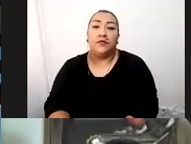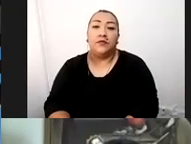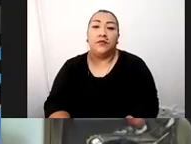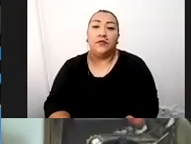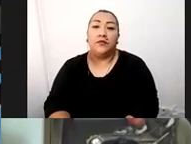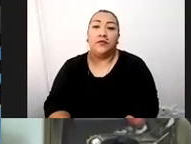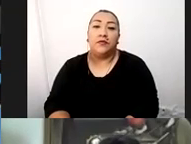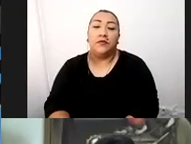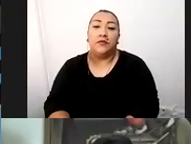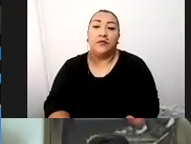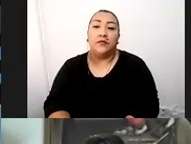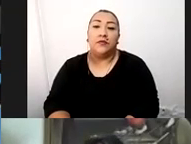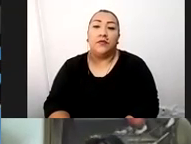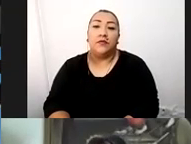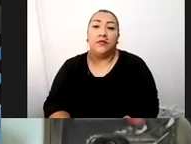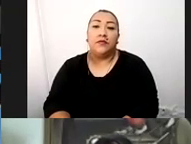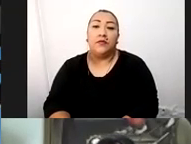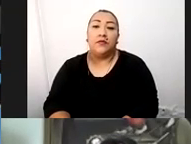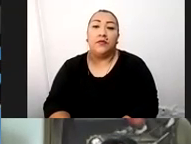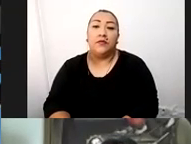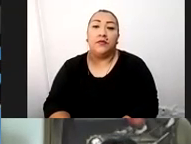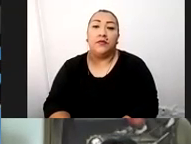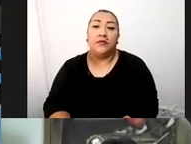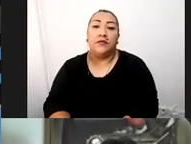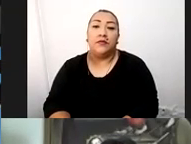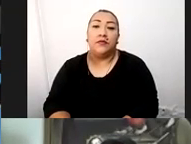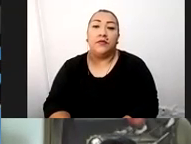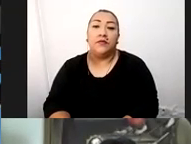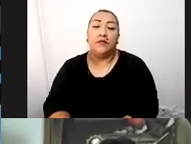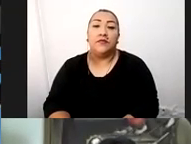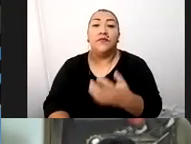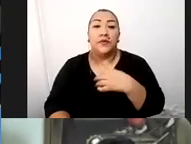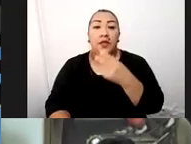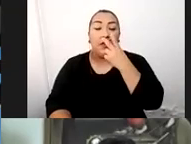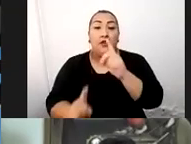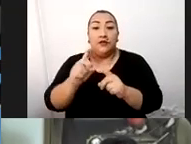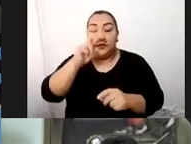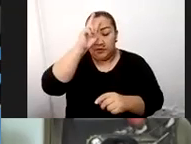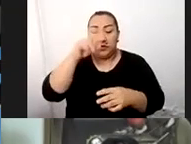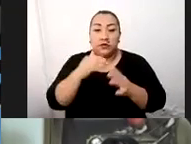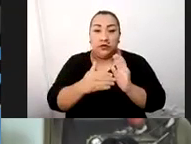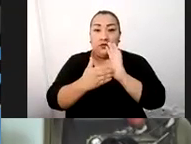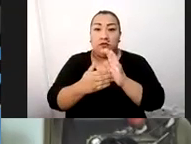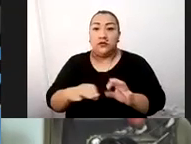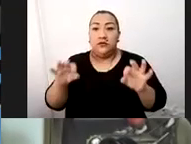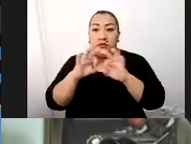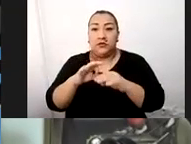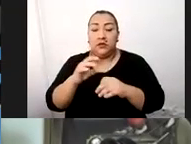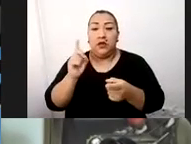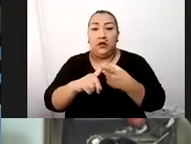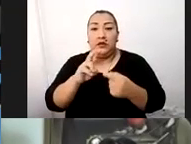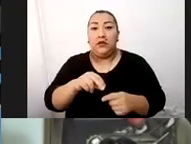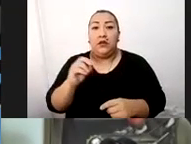de una gran escala. Es importante que Perú pueda estar listo para presentar esto. esperamos para el 2022 también